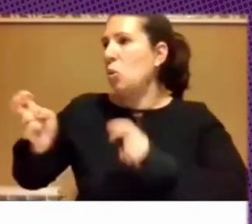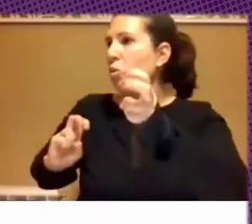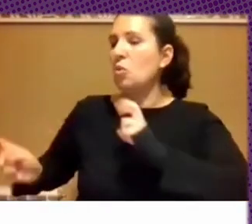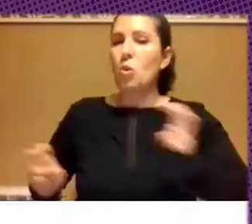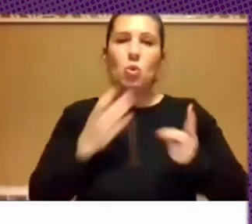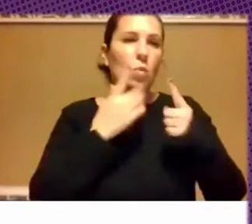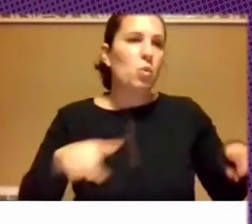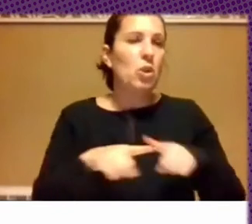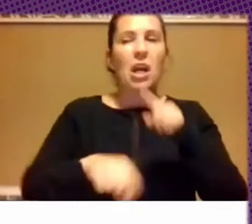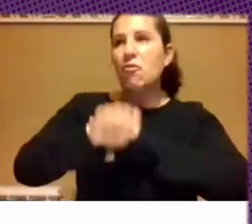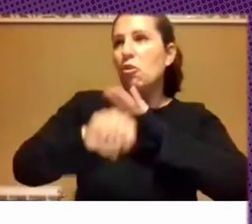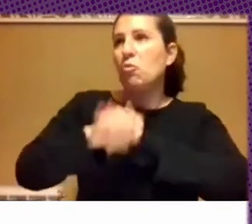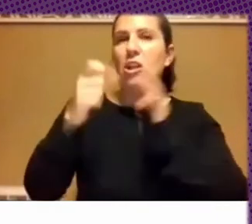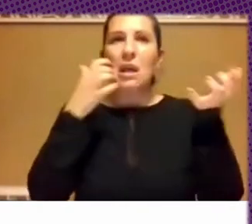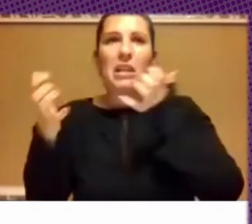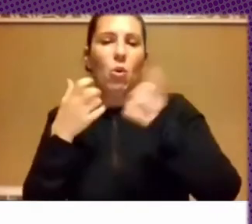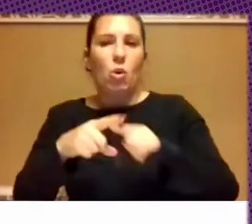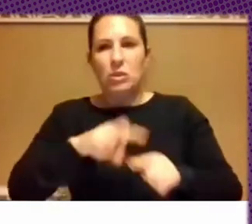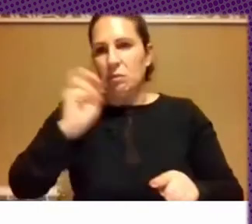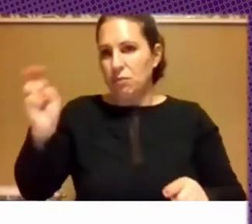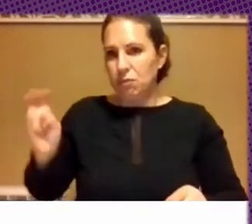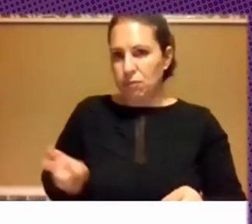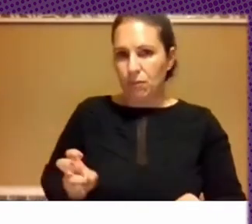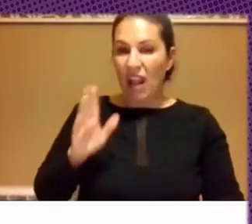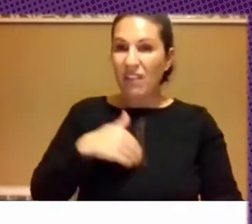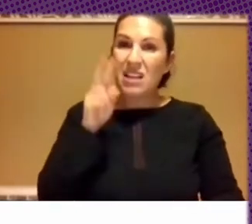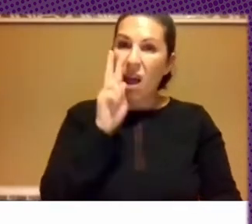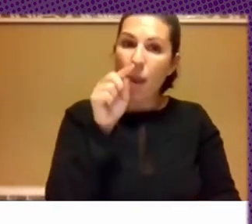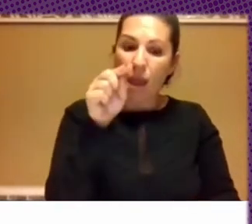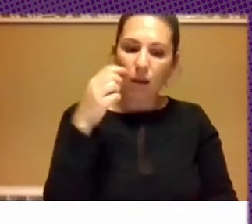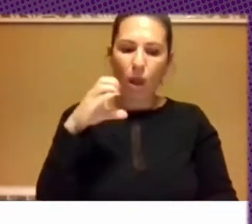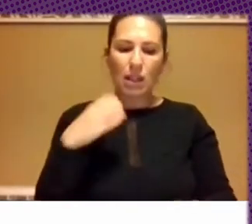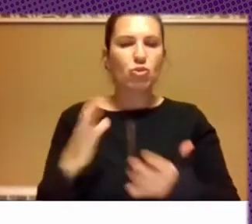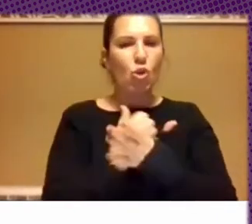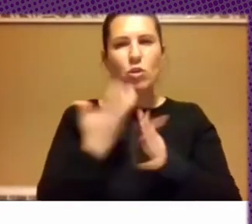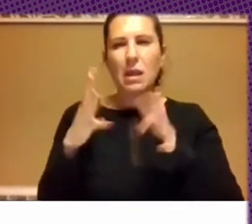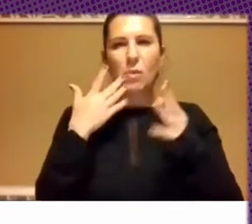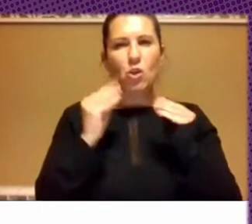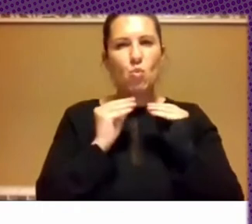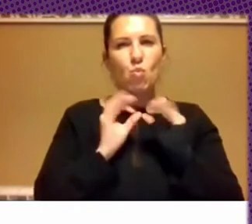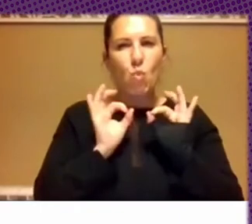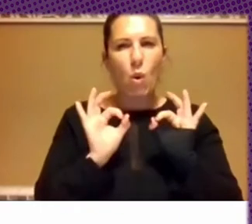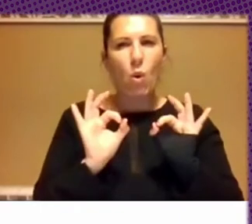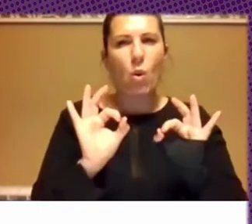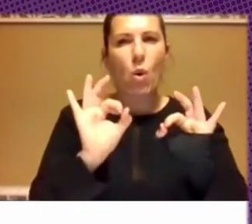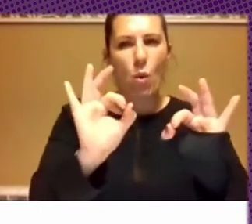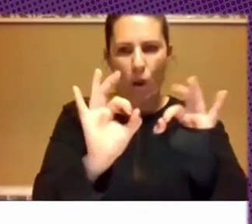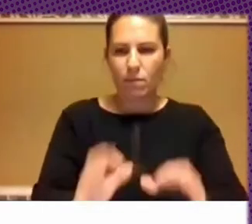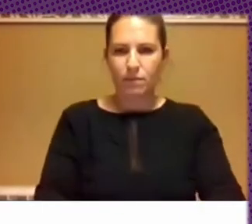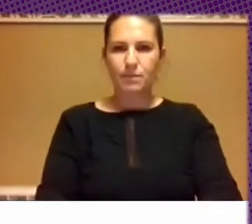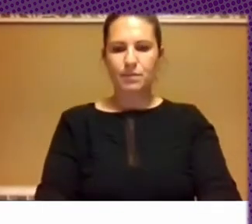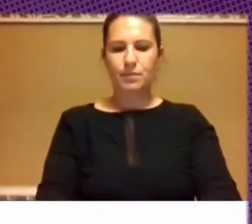la música, el fútbol, el espectáculo, lo que sea. Y lo que se veía aquí era que hacían todo más o menos lo mismo con el mismo patrón.